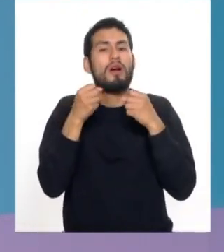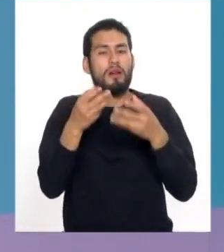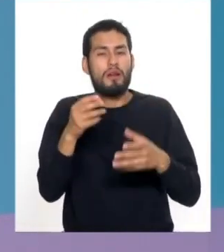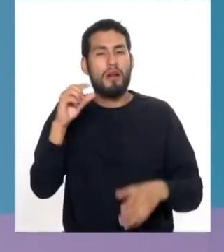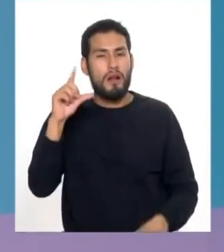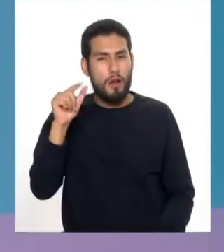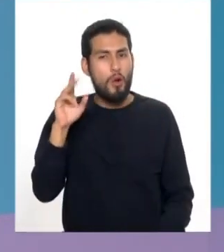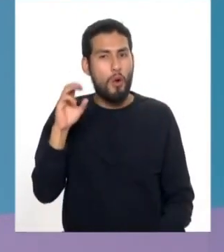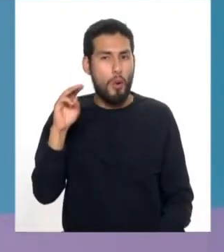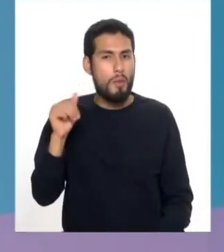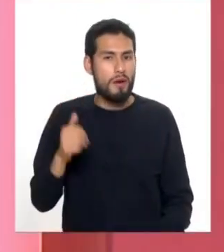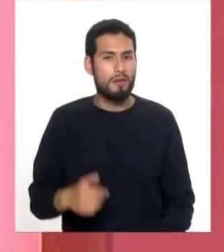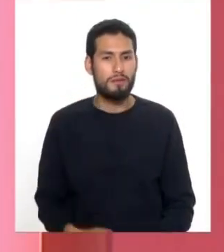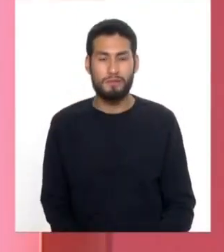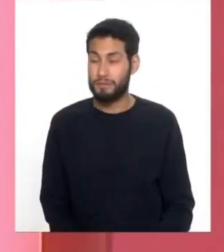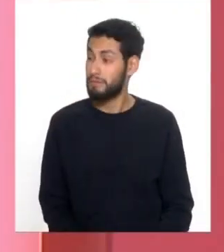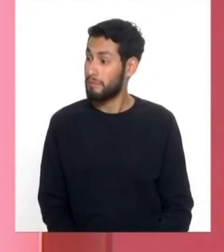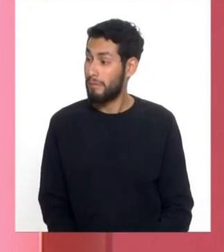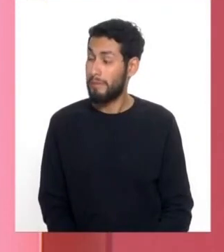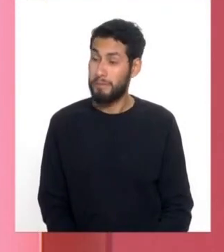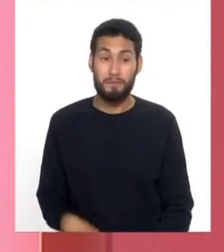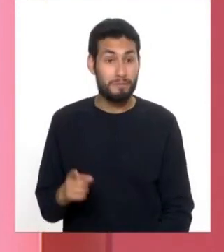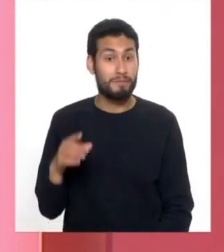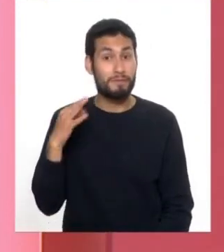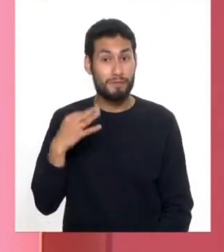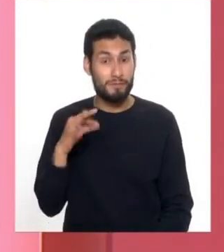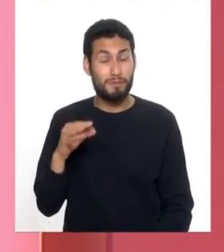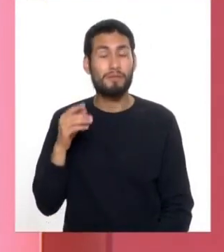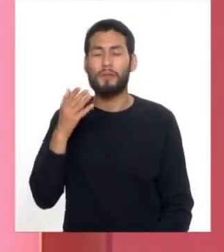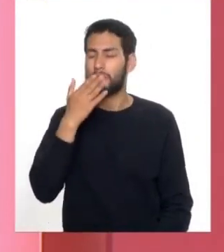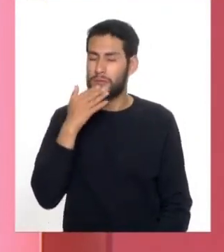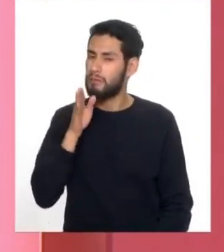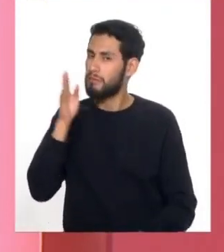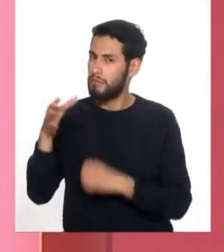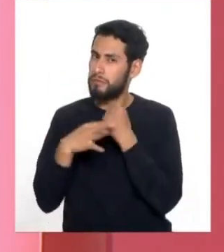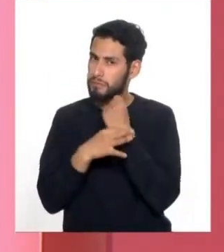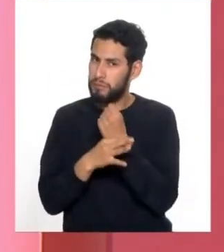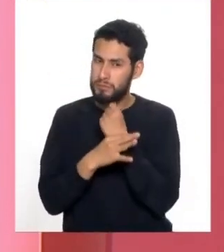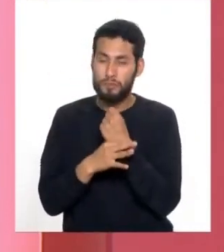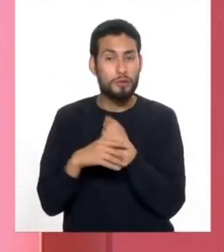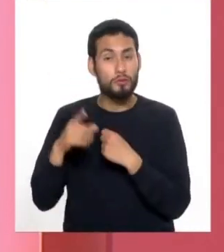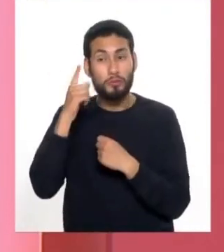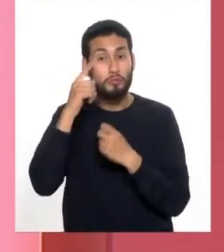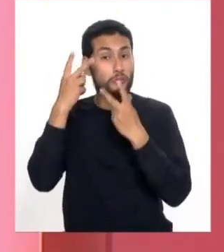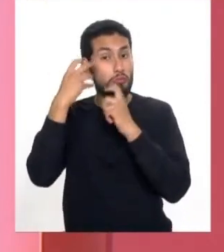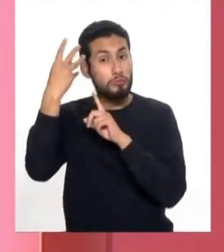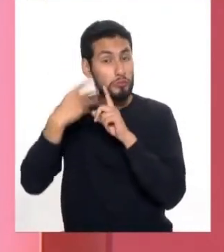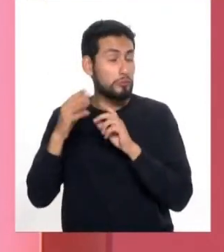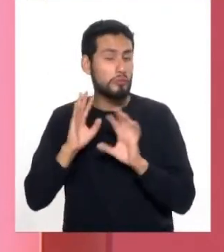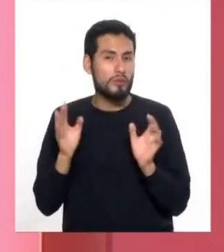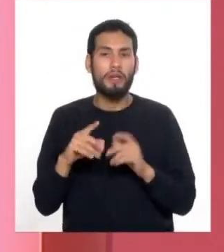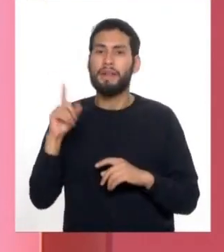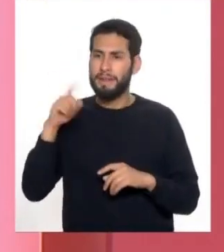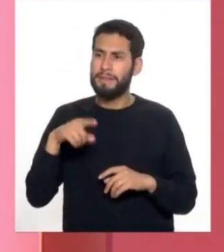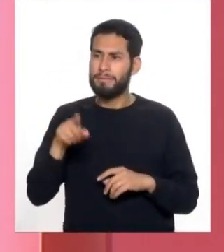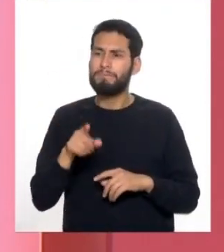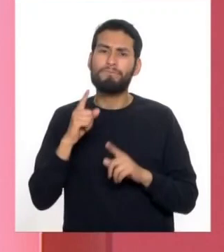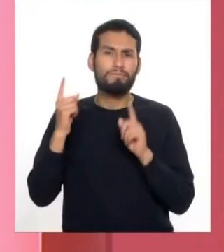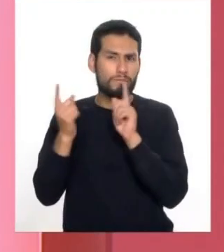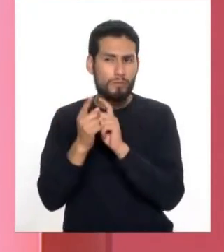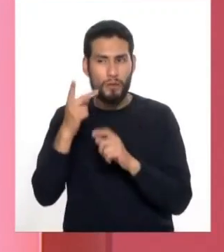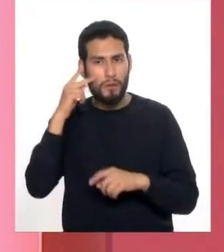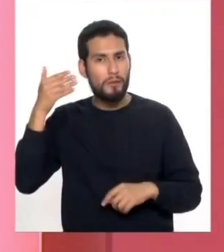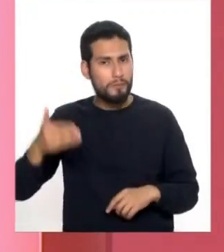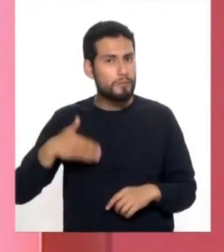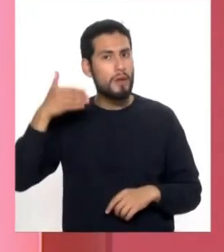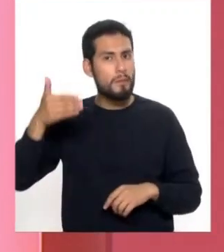un glaucoma. Muy bien, entonces siempre acudir a sus consultas, no solamente al diagnóstico y tratamiento de irse a su casa, sino también a sus controles para